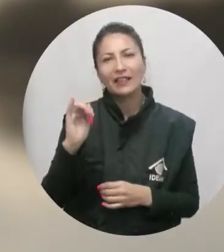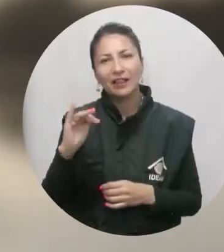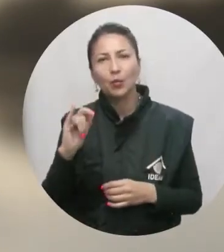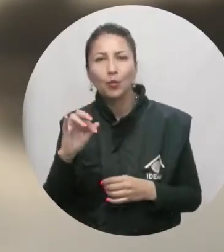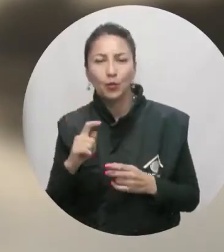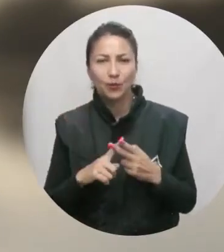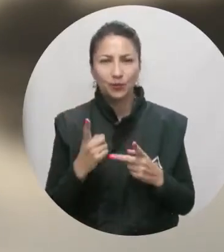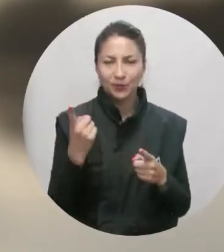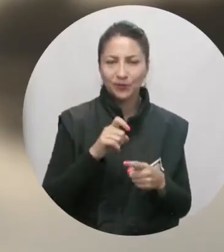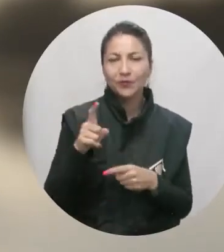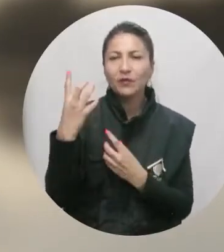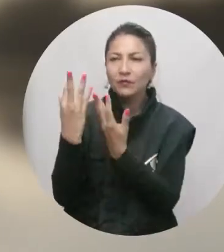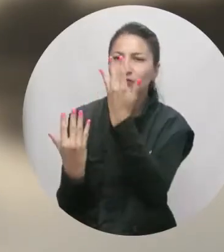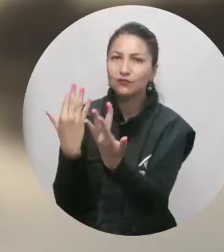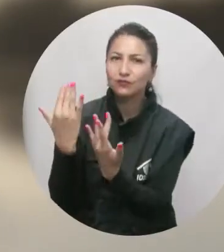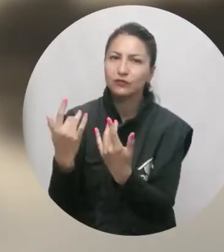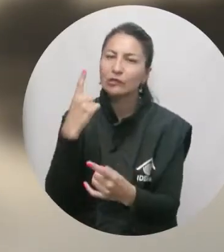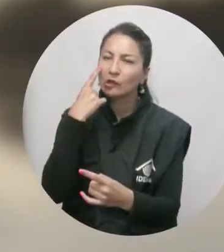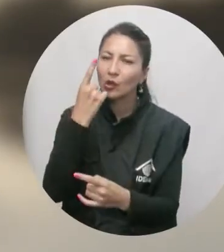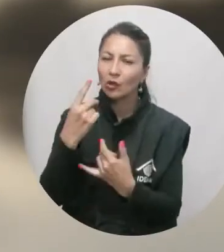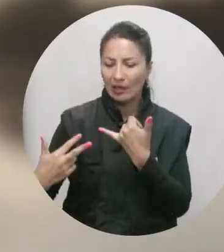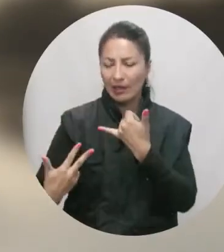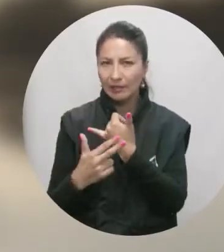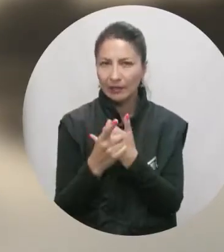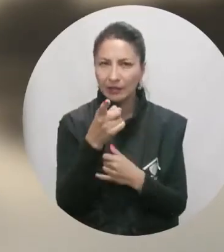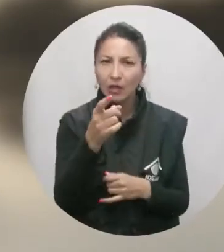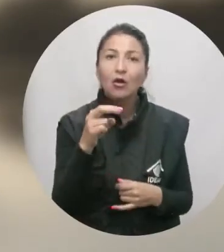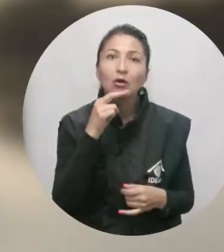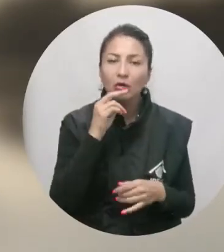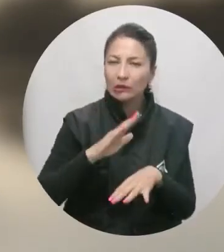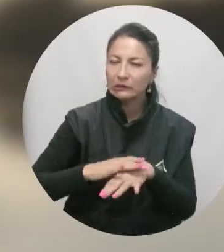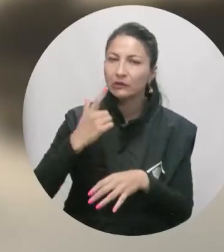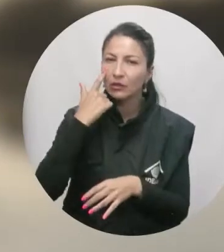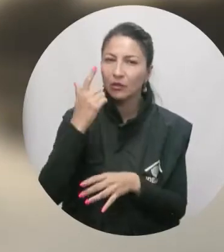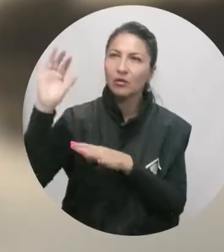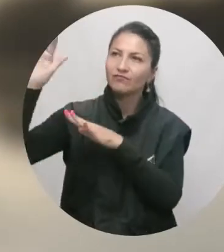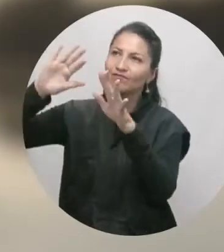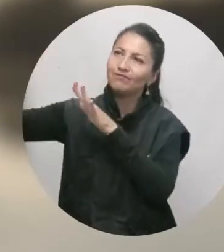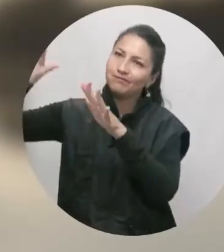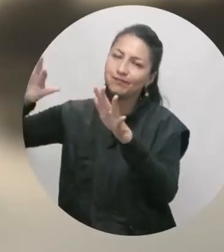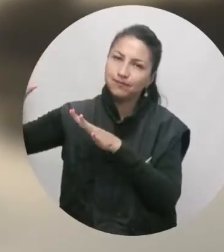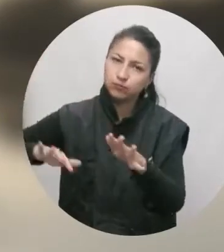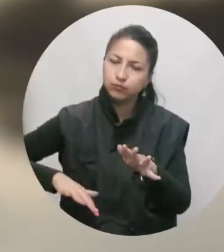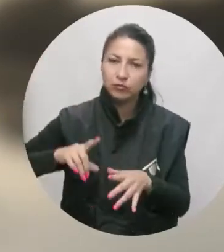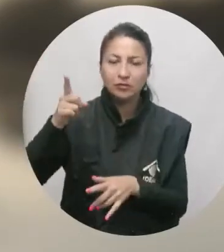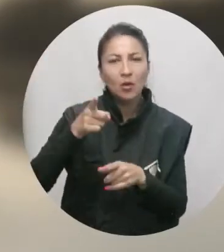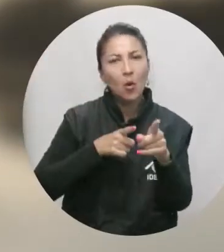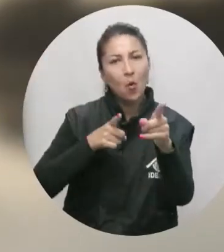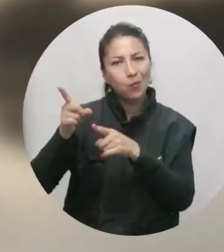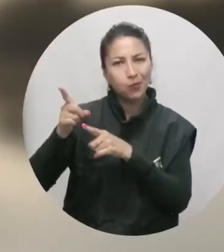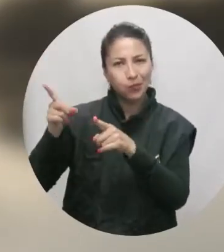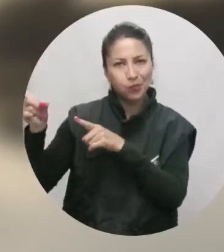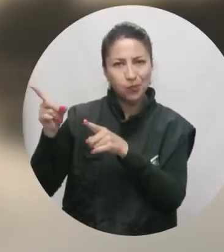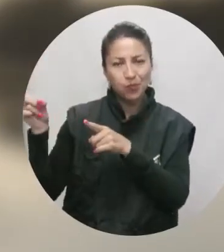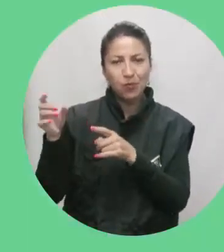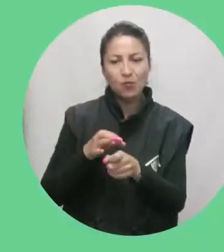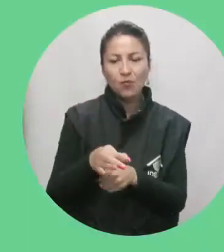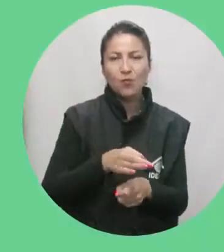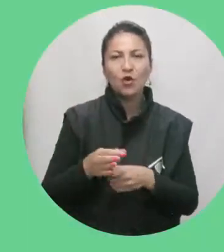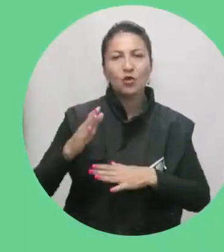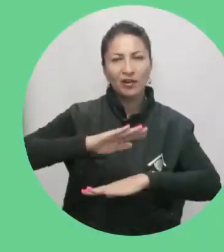incendios forestales en la región andina. Alerta roja por derrumbes en zonas de alto riesgo ubicadas en algunos municipios de Antioquia.